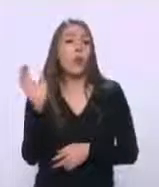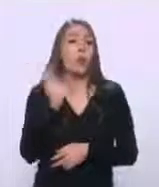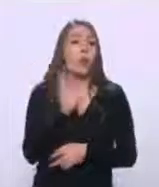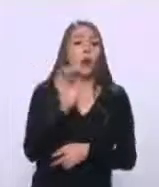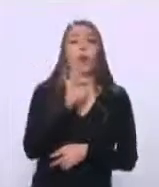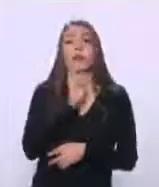la publicación acaba